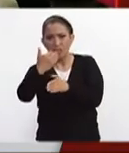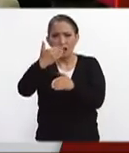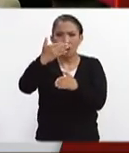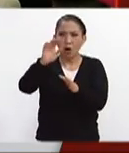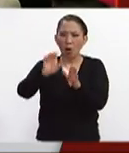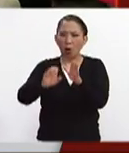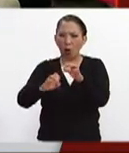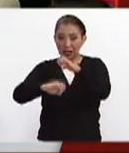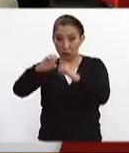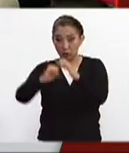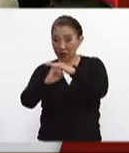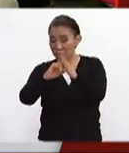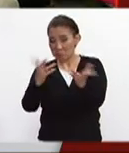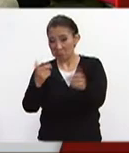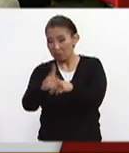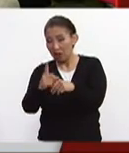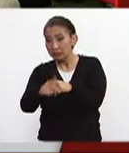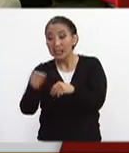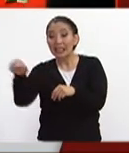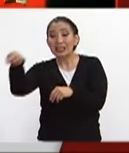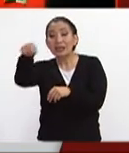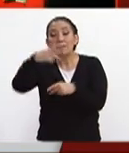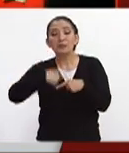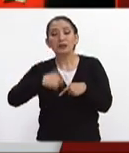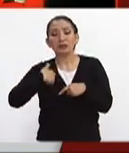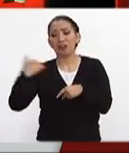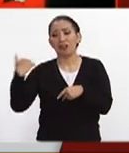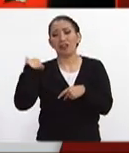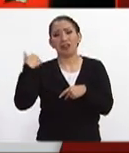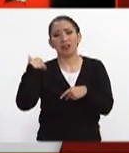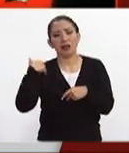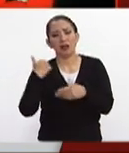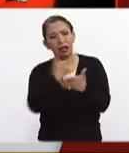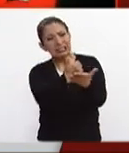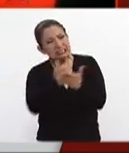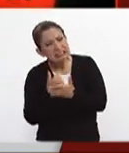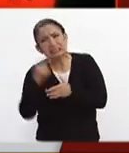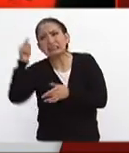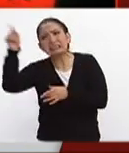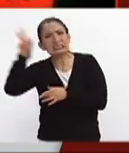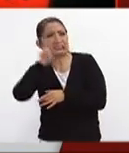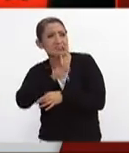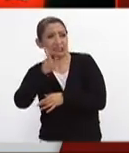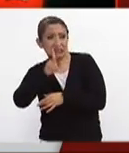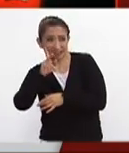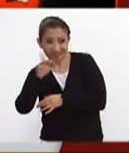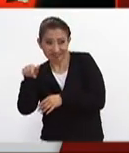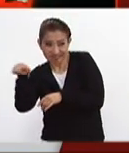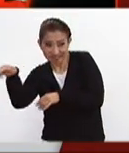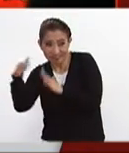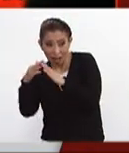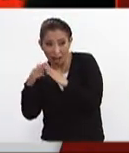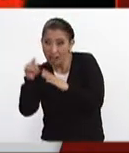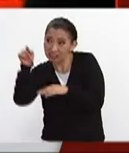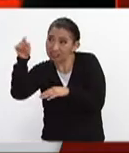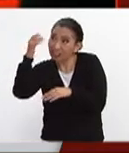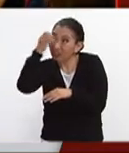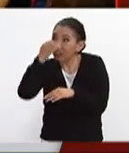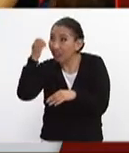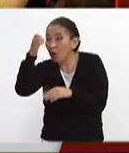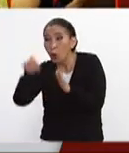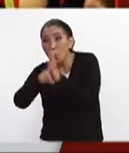estructurales y prácticamente la gente nos ha estado pidiendo ayuda en verificar sus casas sus